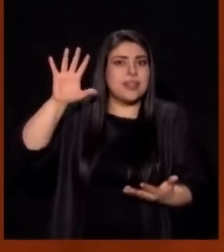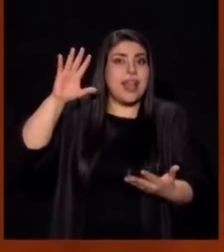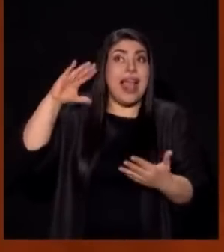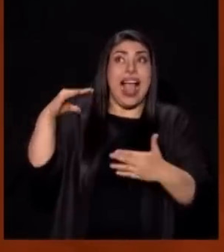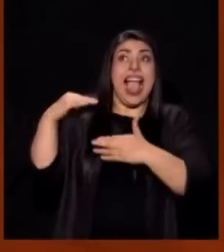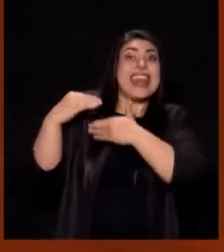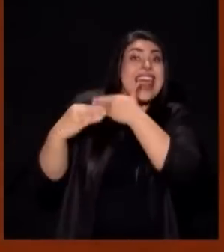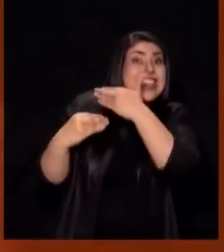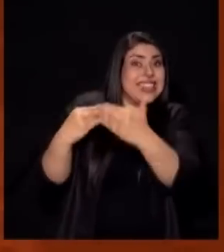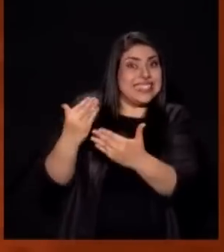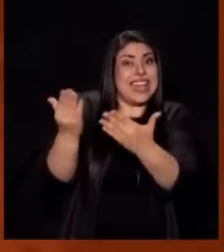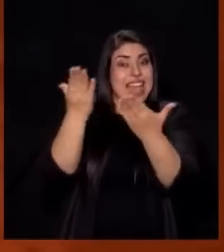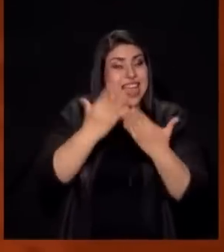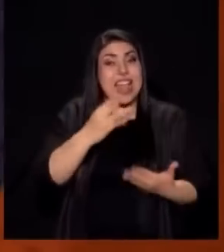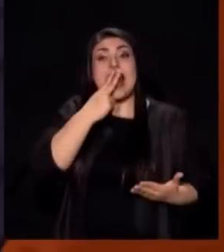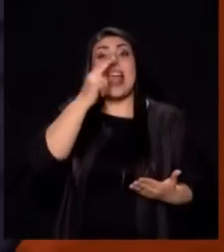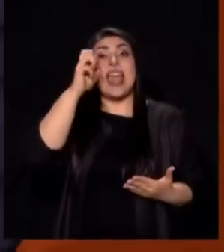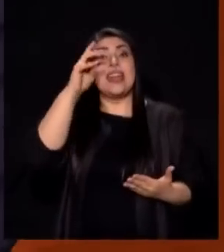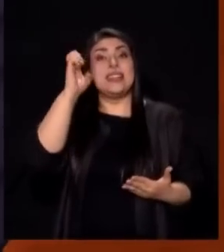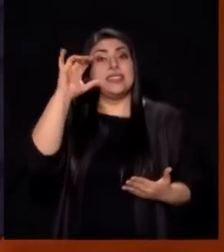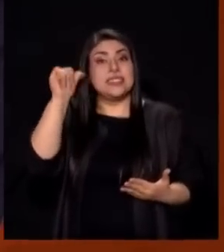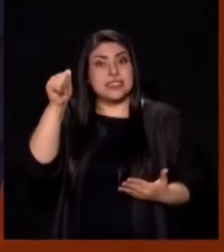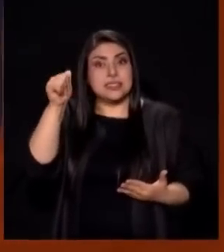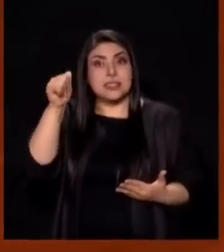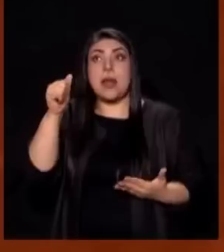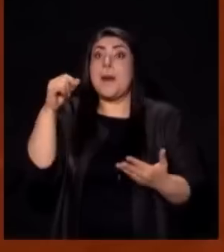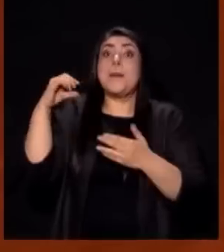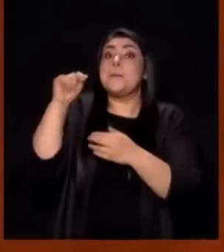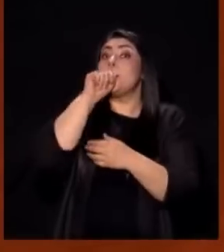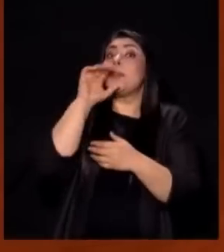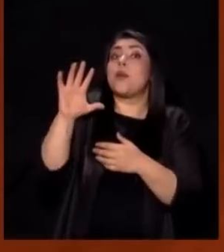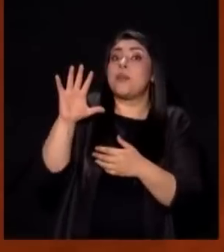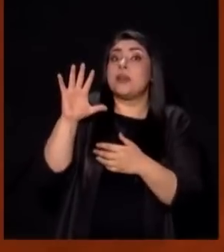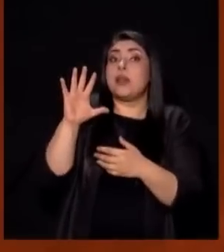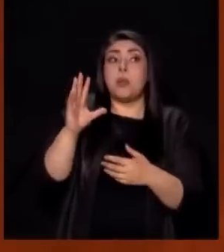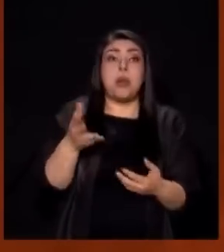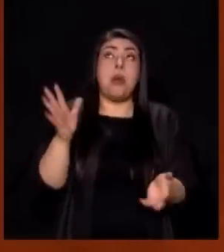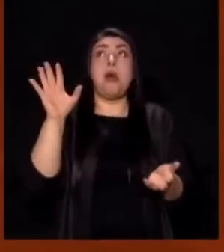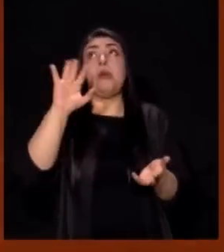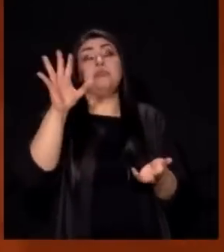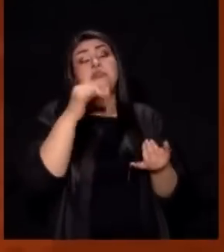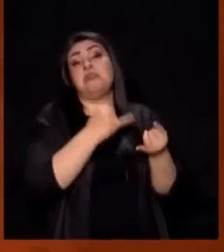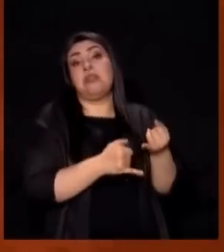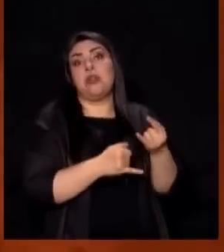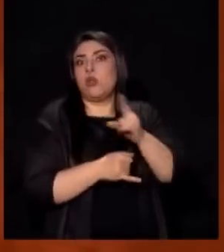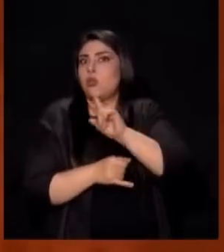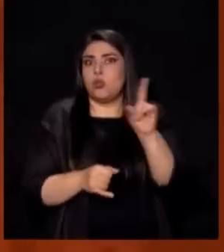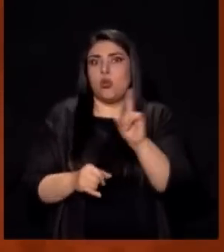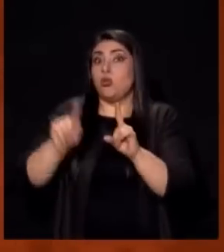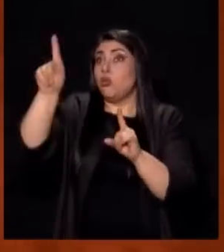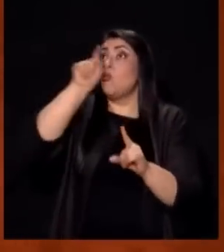Porque estas No caducan Son eternas